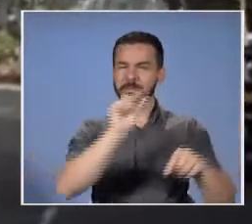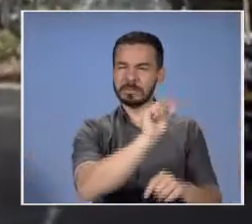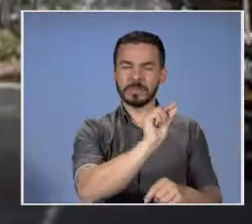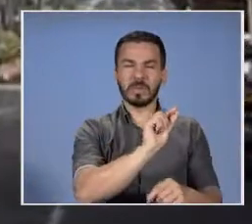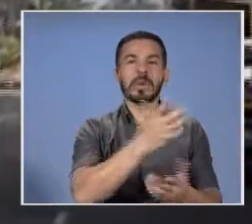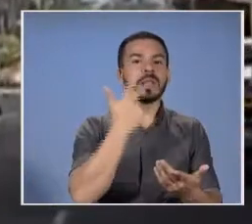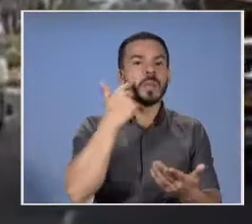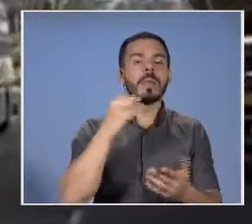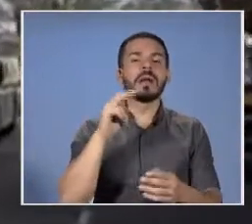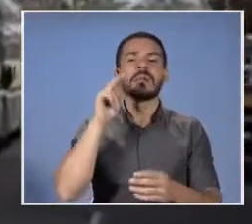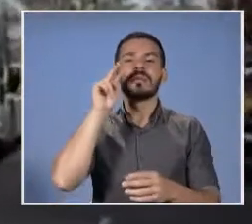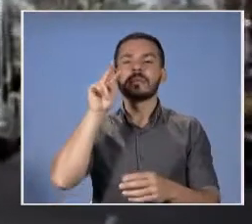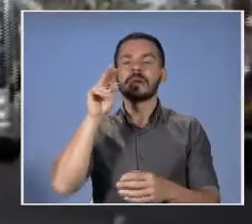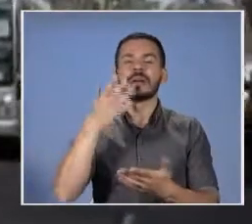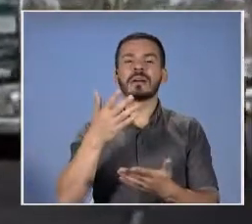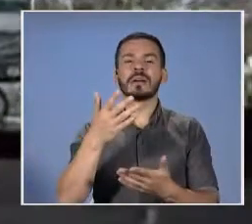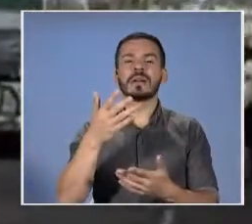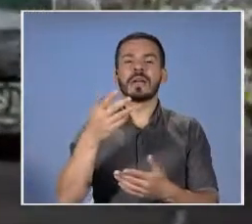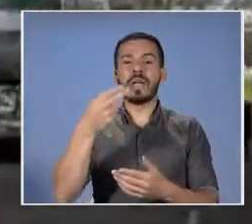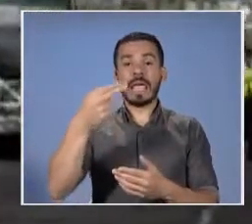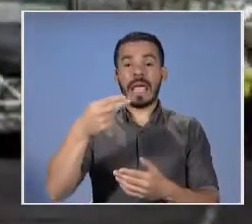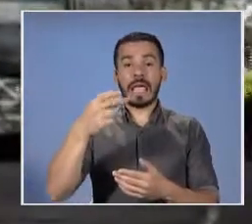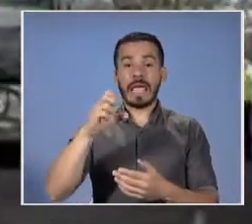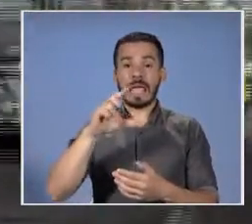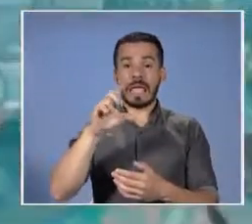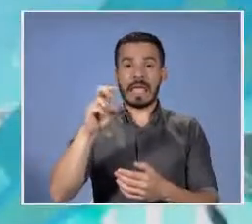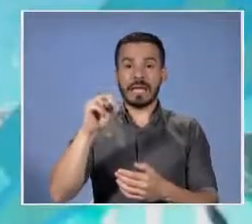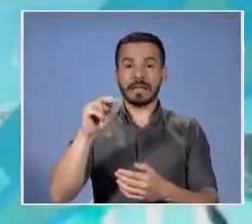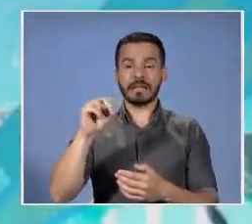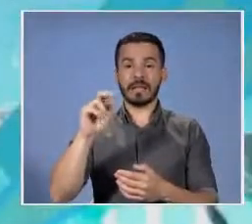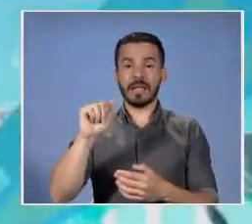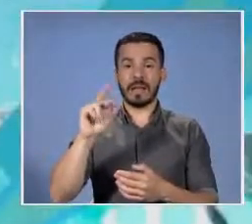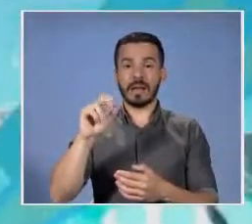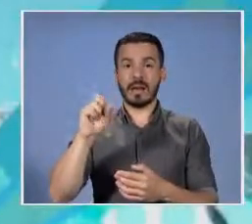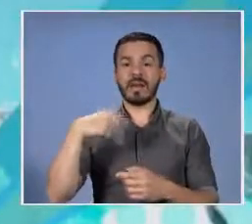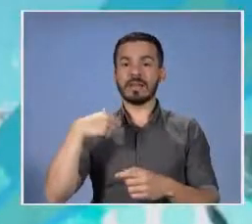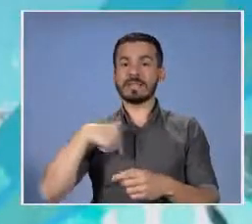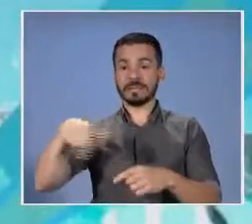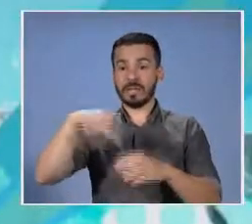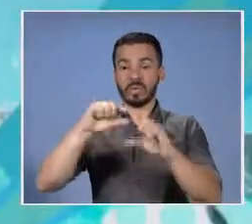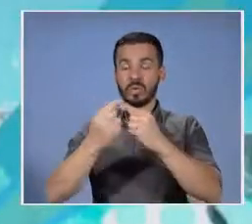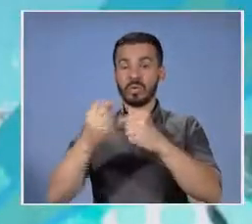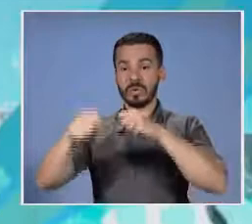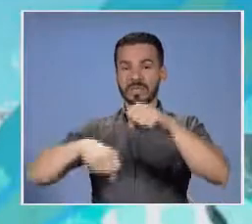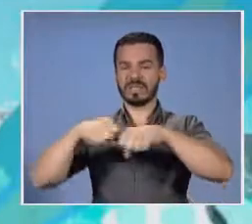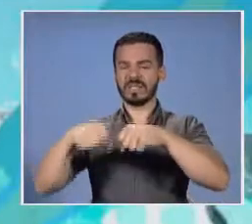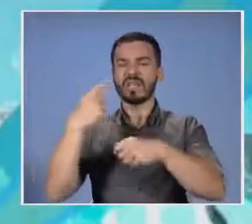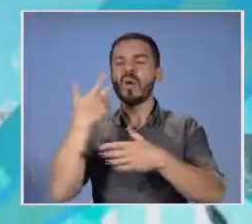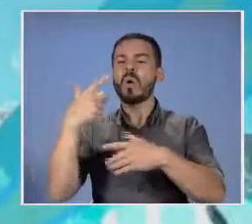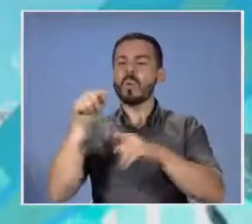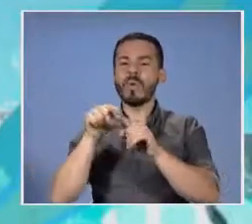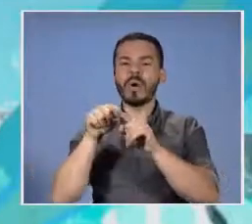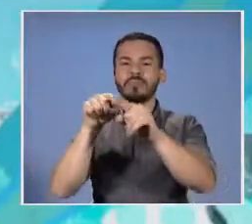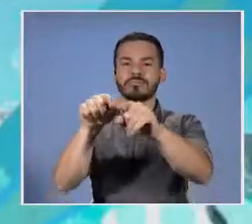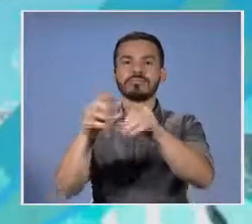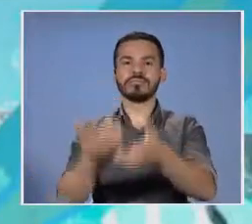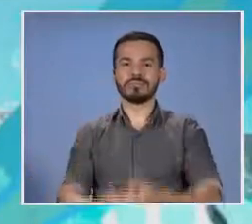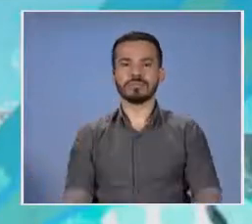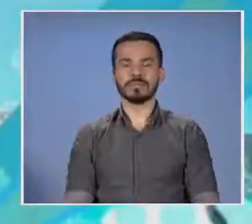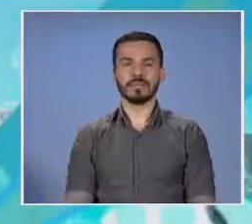minuto, Barahona, para irnos de inmediato con Helen Naranjo. Está con los ciclistas. Adelante, Helen. ¿Cómo va ese trayecto?